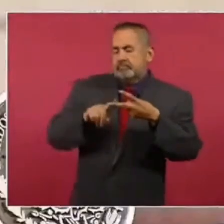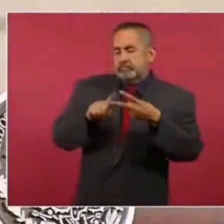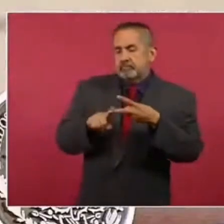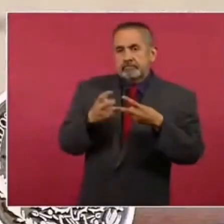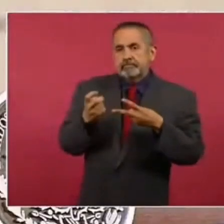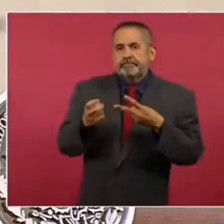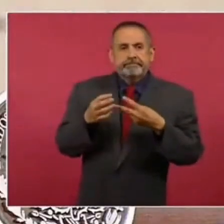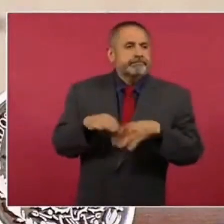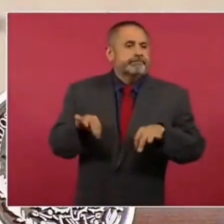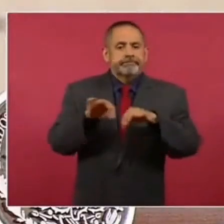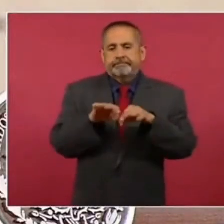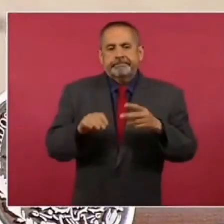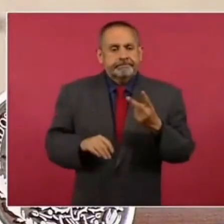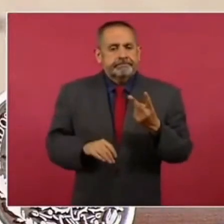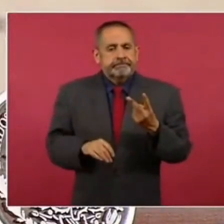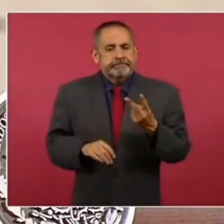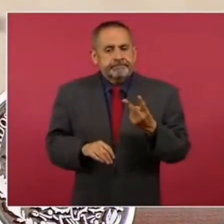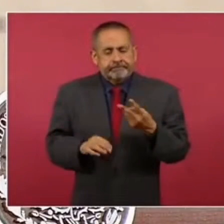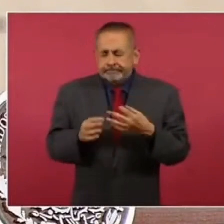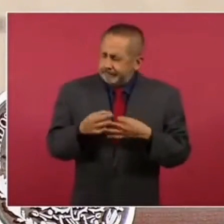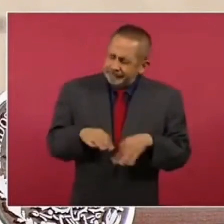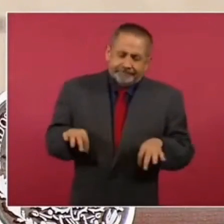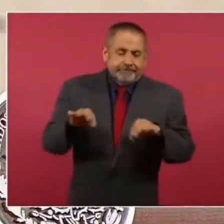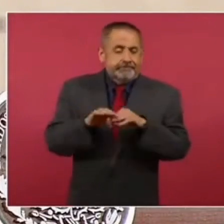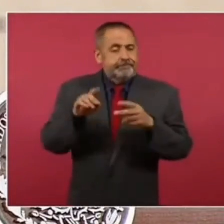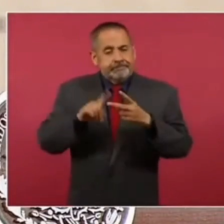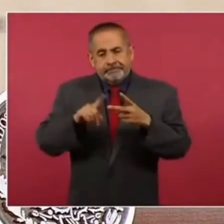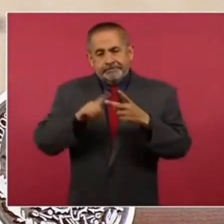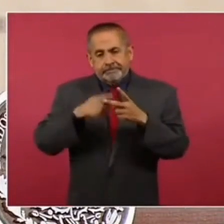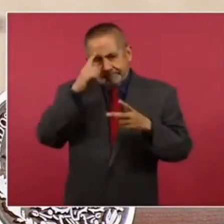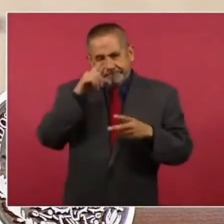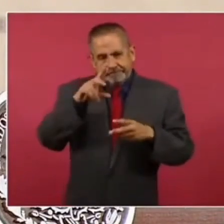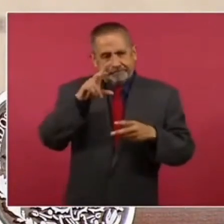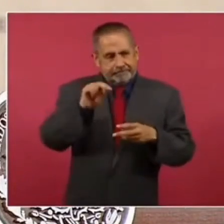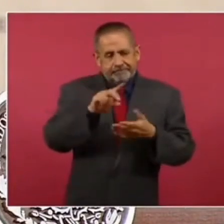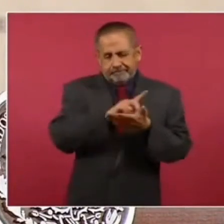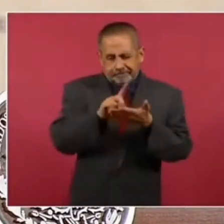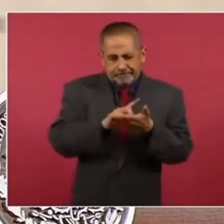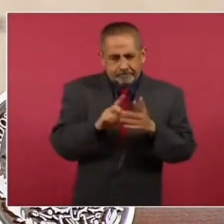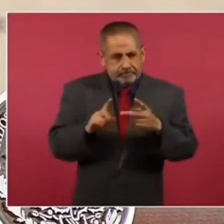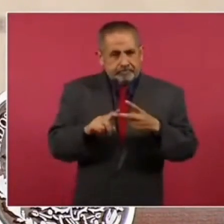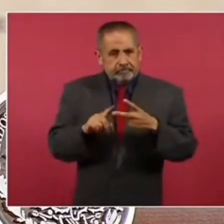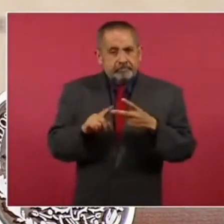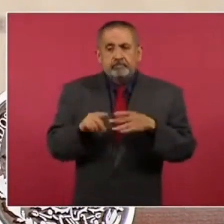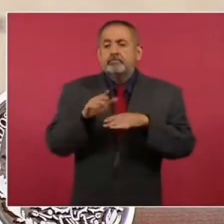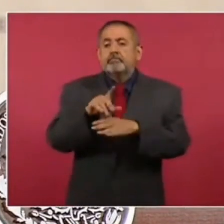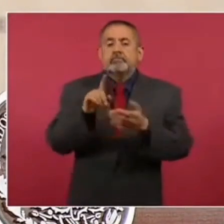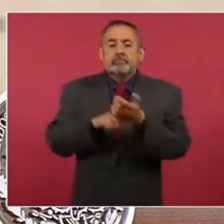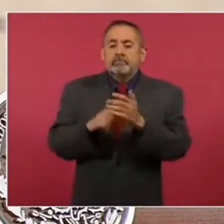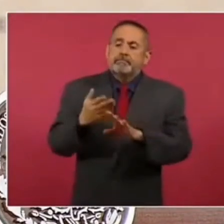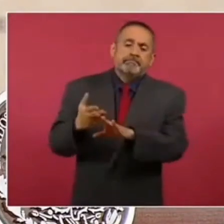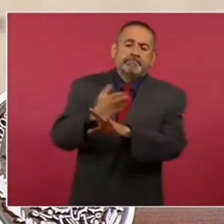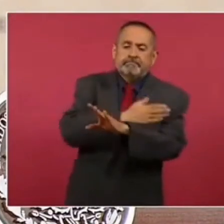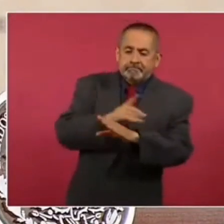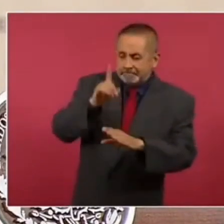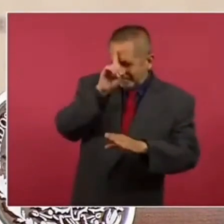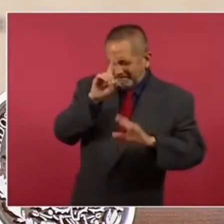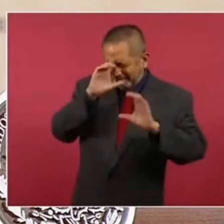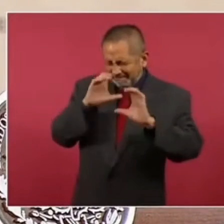importantísimo, fundamental, porque tiene que ver con la prevención.